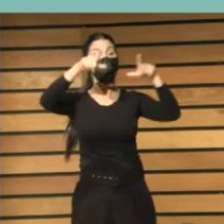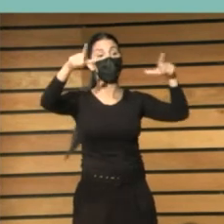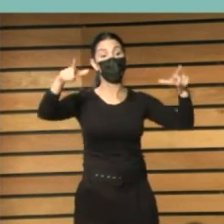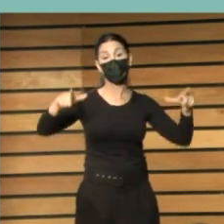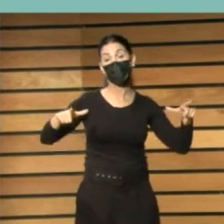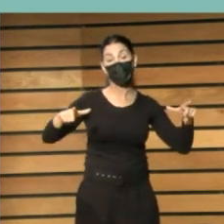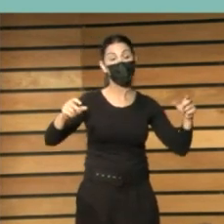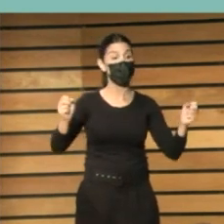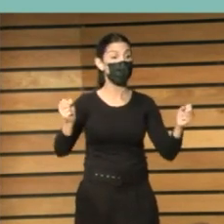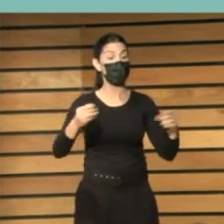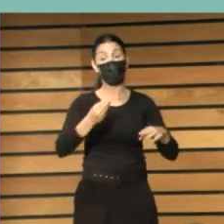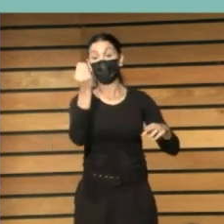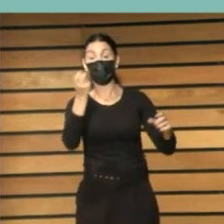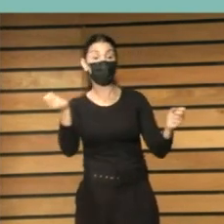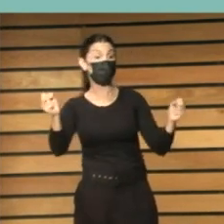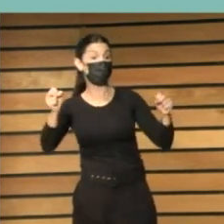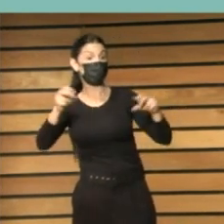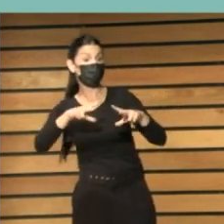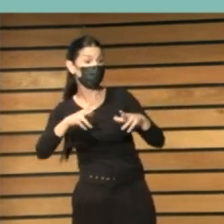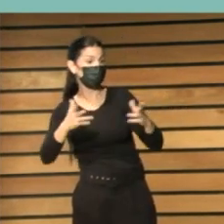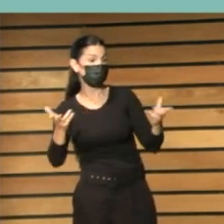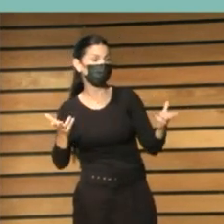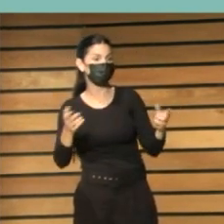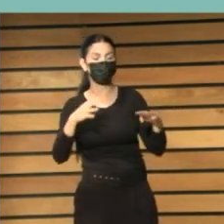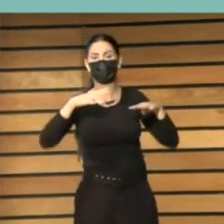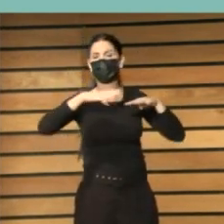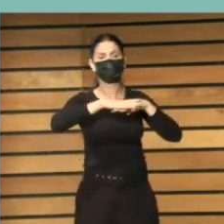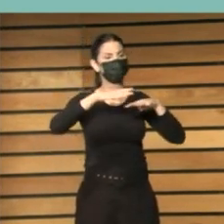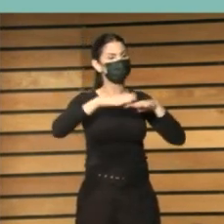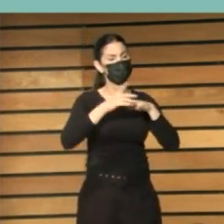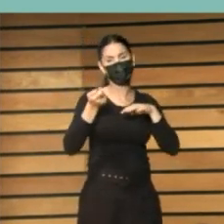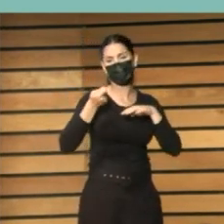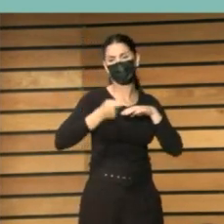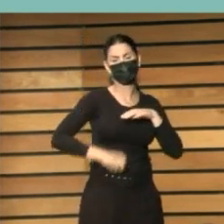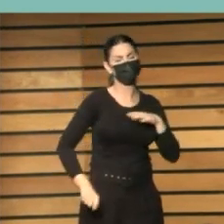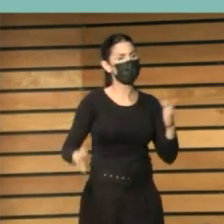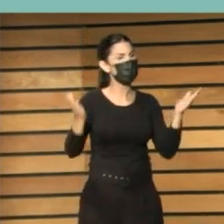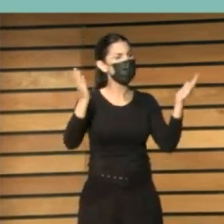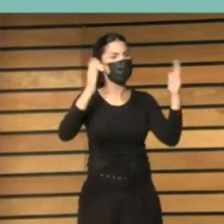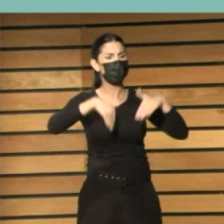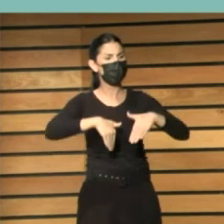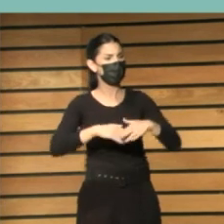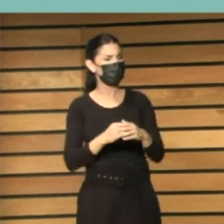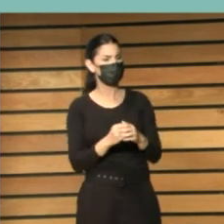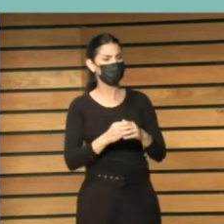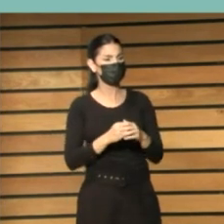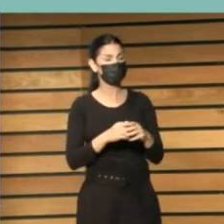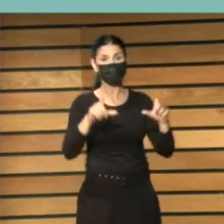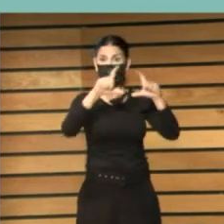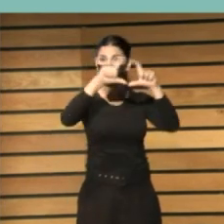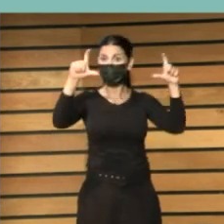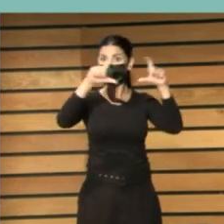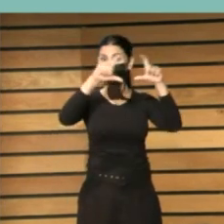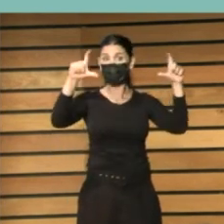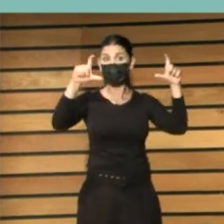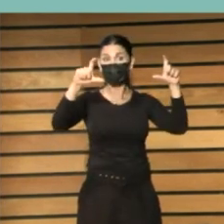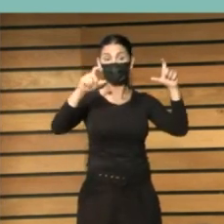peor dispuesto en esas redes no hay profesionales porque ninguna de las administraciones